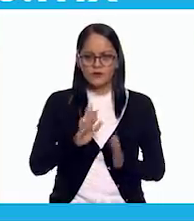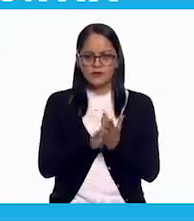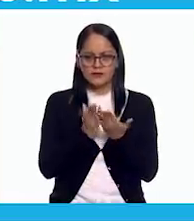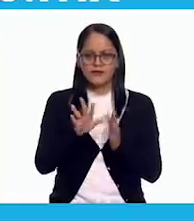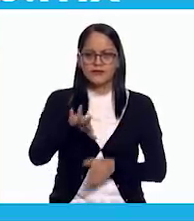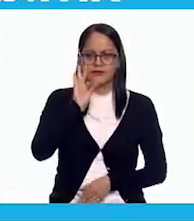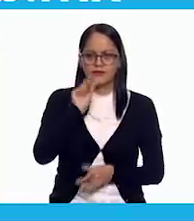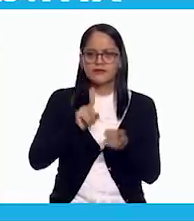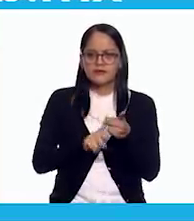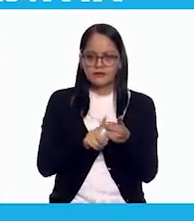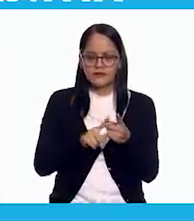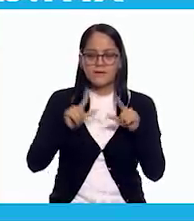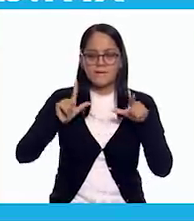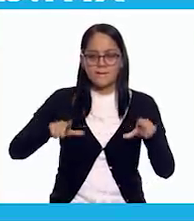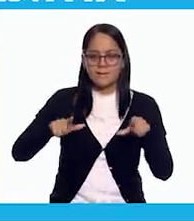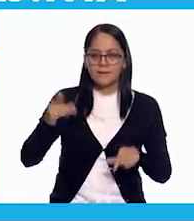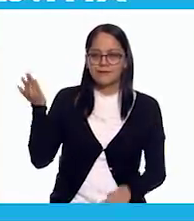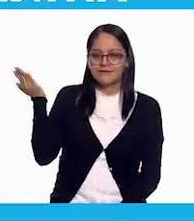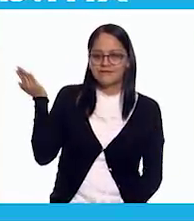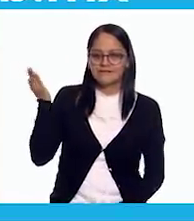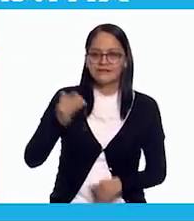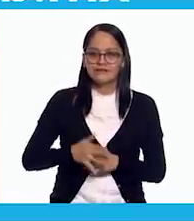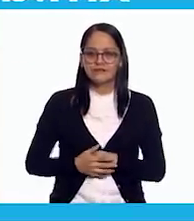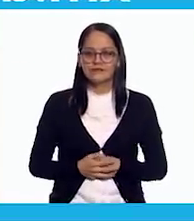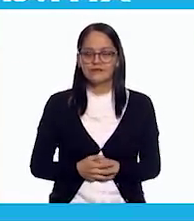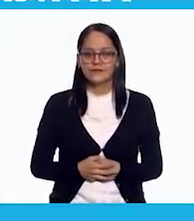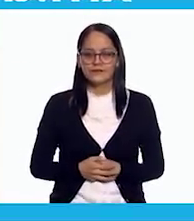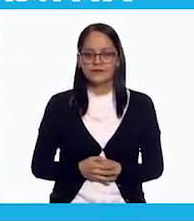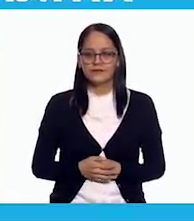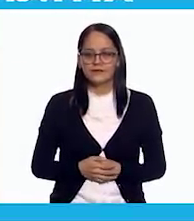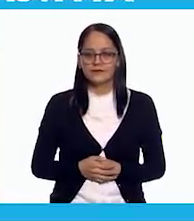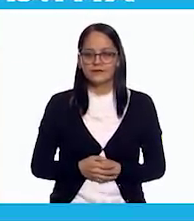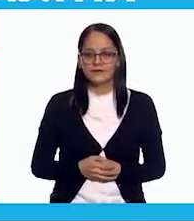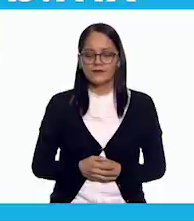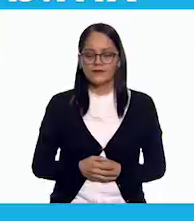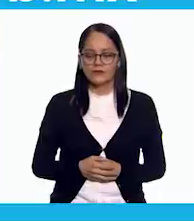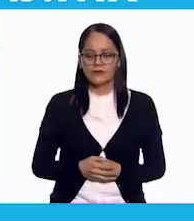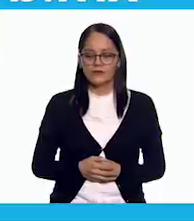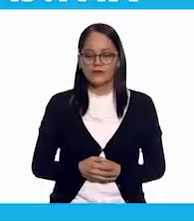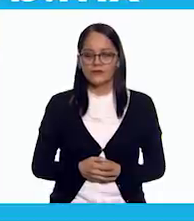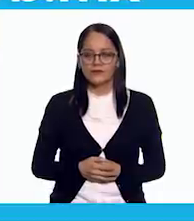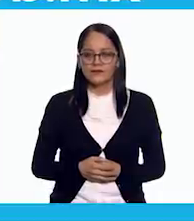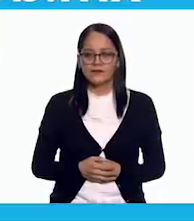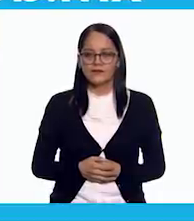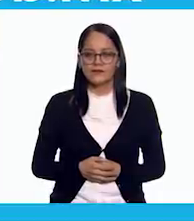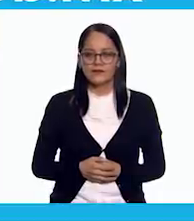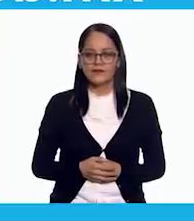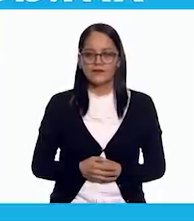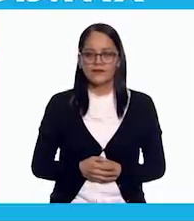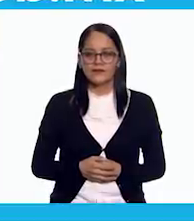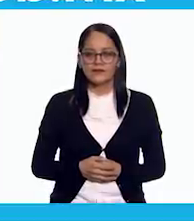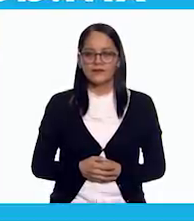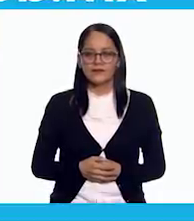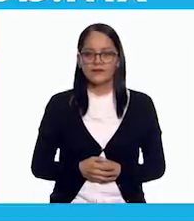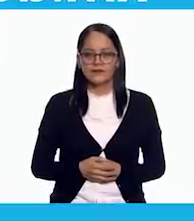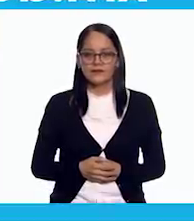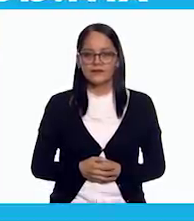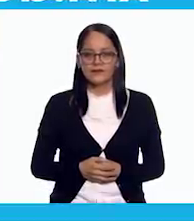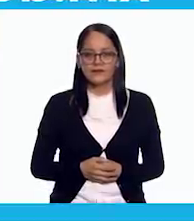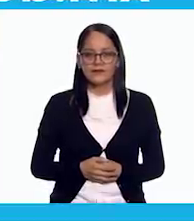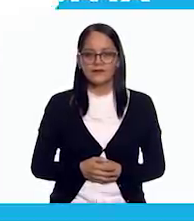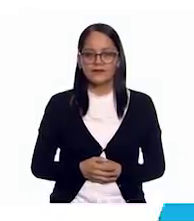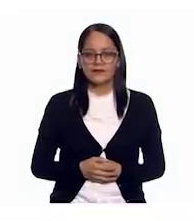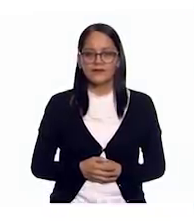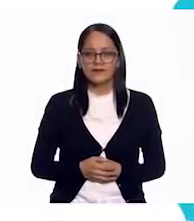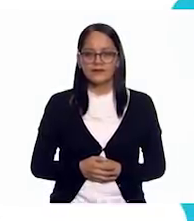los libros de texto en la página conalitej.cep.gov.mx.